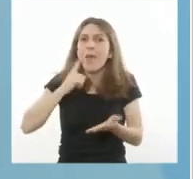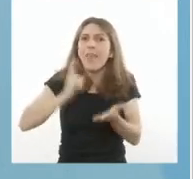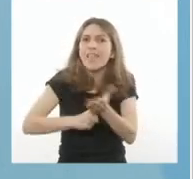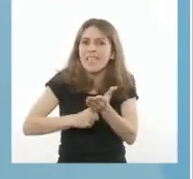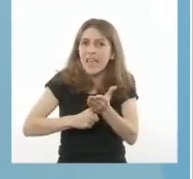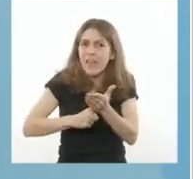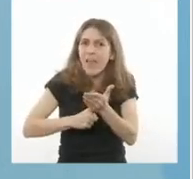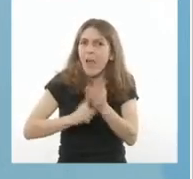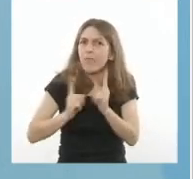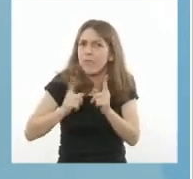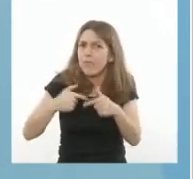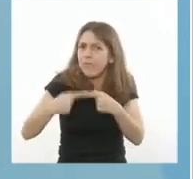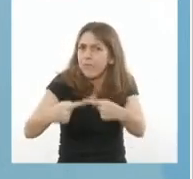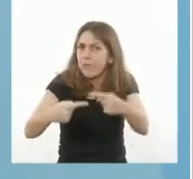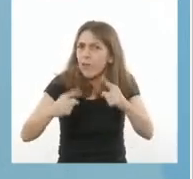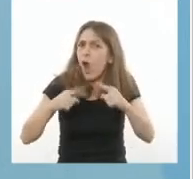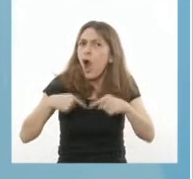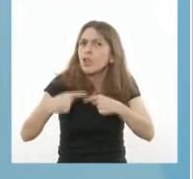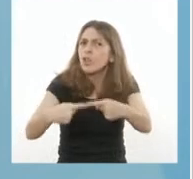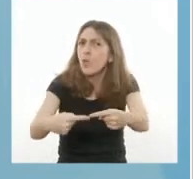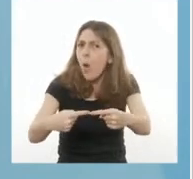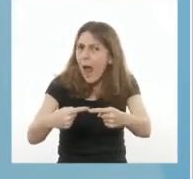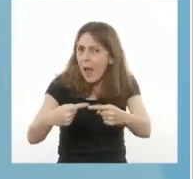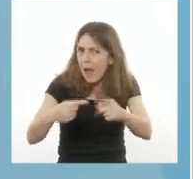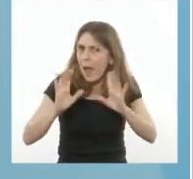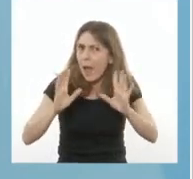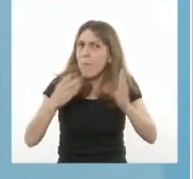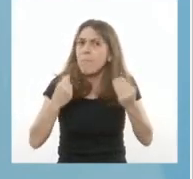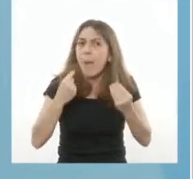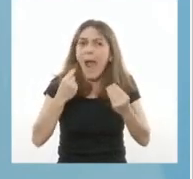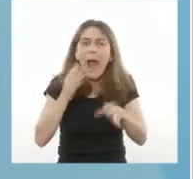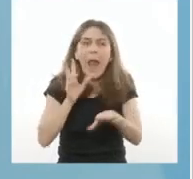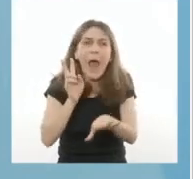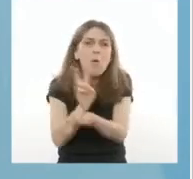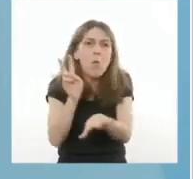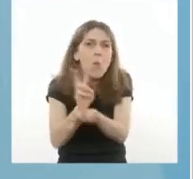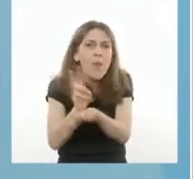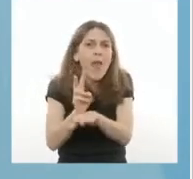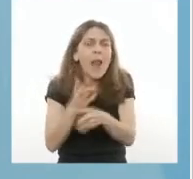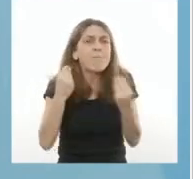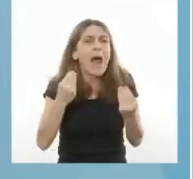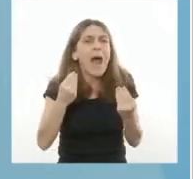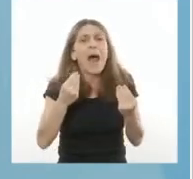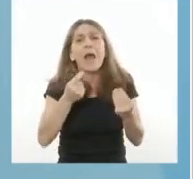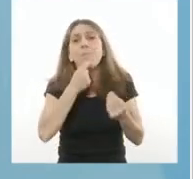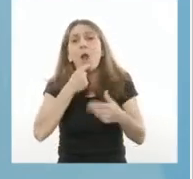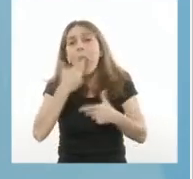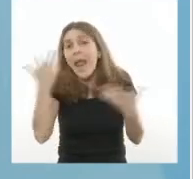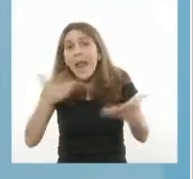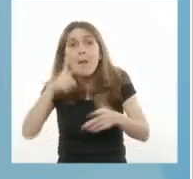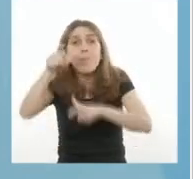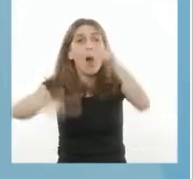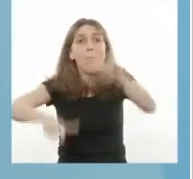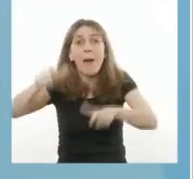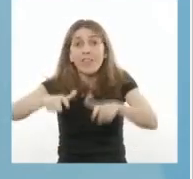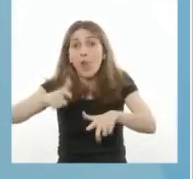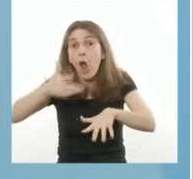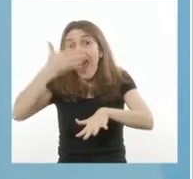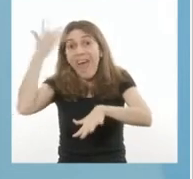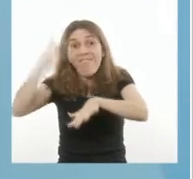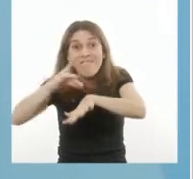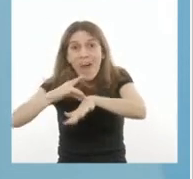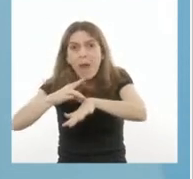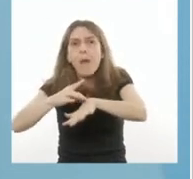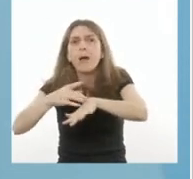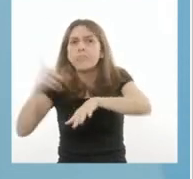para garantizar que todos puedan acceder a la atención sanitaria que